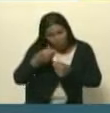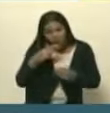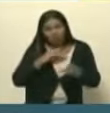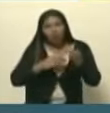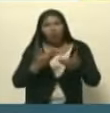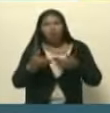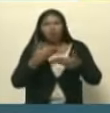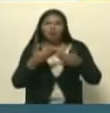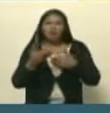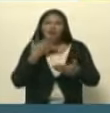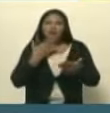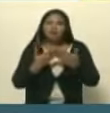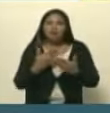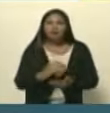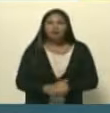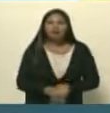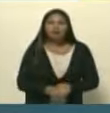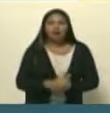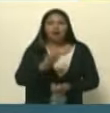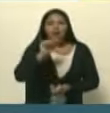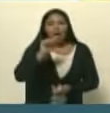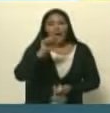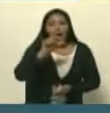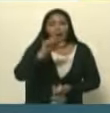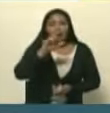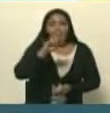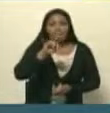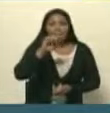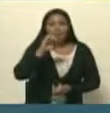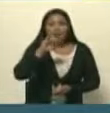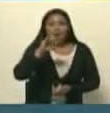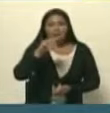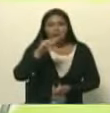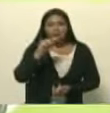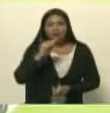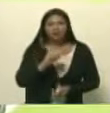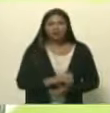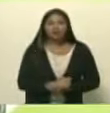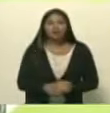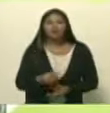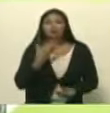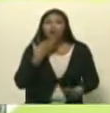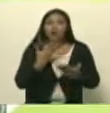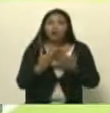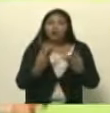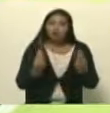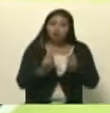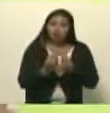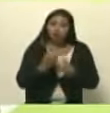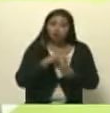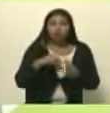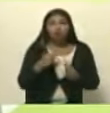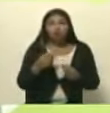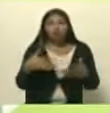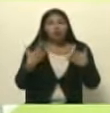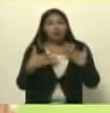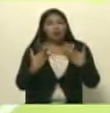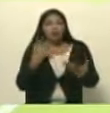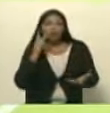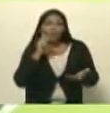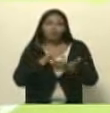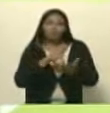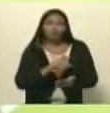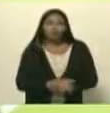esta tarde gracias Beto Almeida por acompañarnos en nuestro punto de encuentro muchas gracias por invitarme una gran alegría estar acá